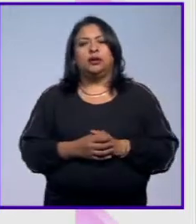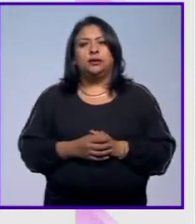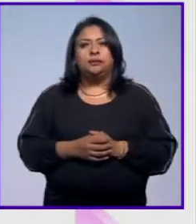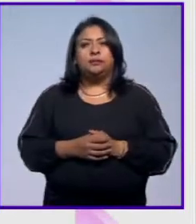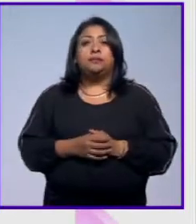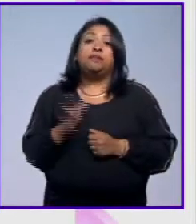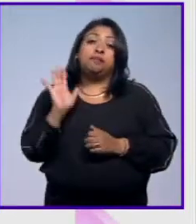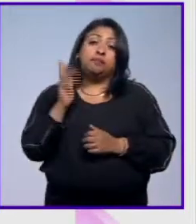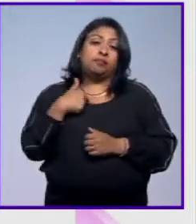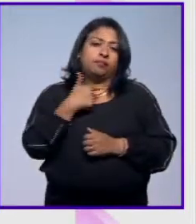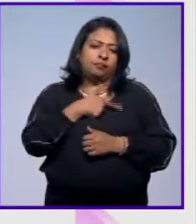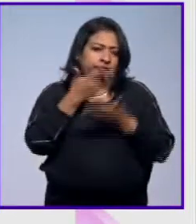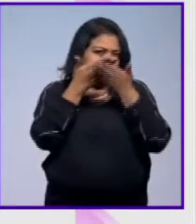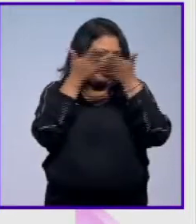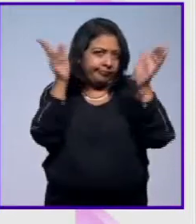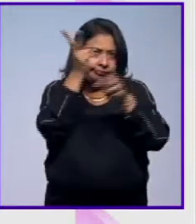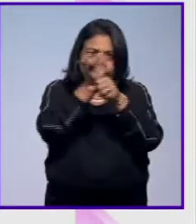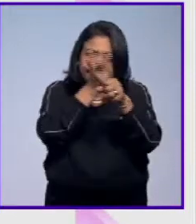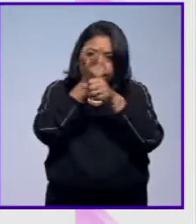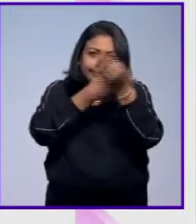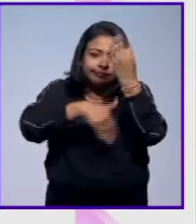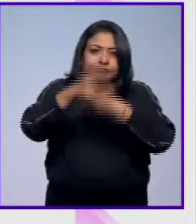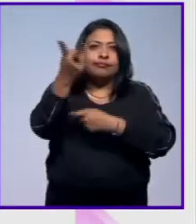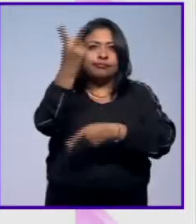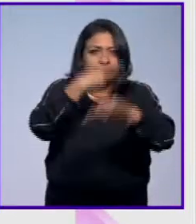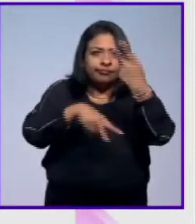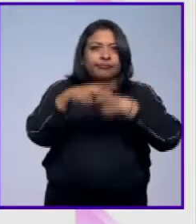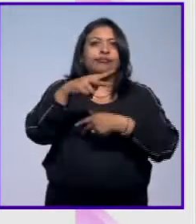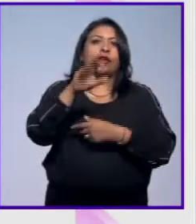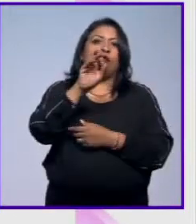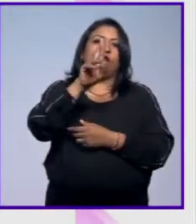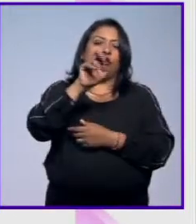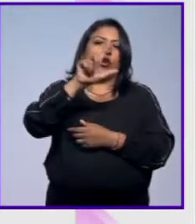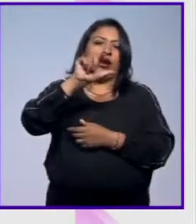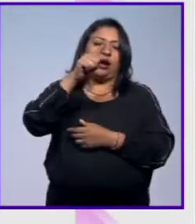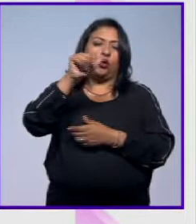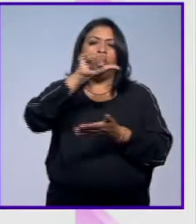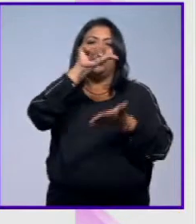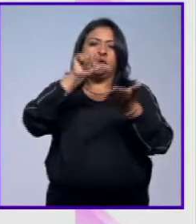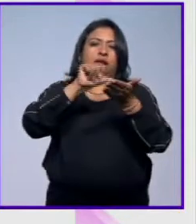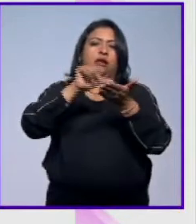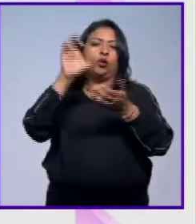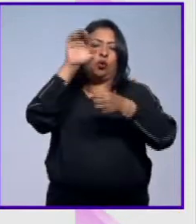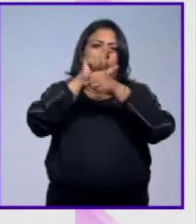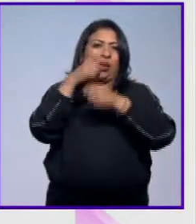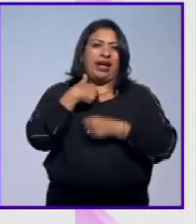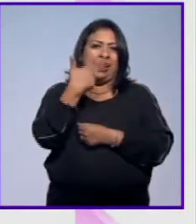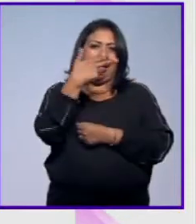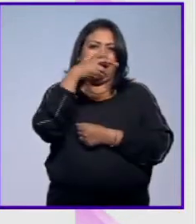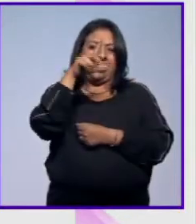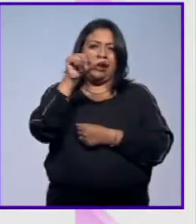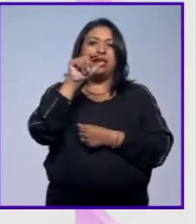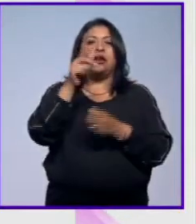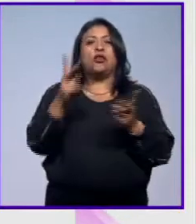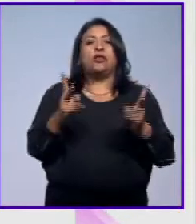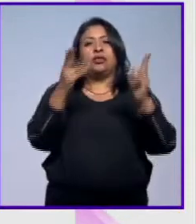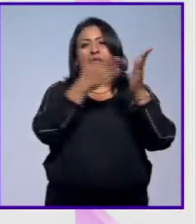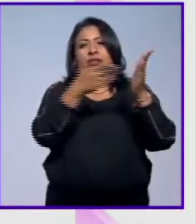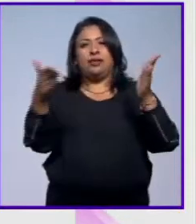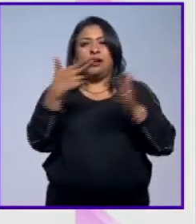Me gustaría abiertamente invitar a todos a que vengan al foro La Gruta del Centro Cultural Helénico a la temporada de Jande.